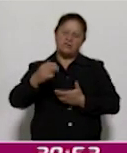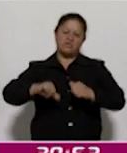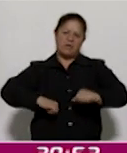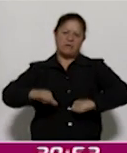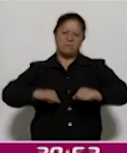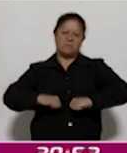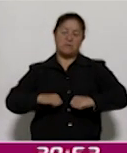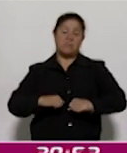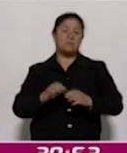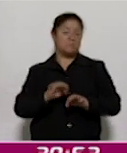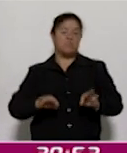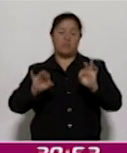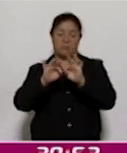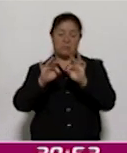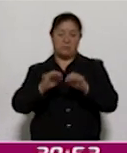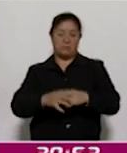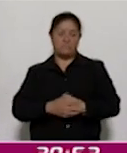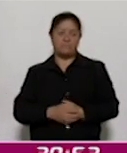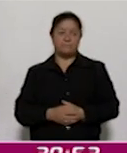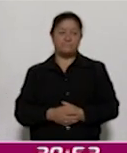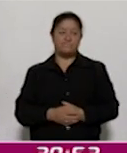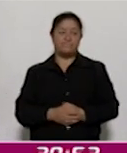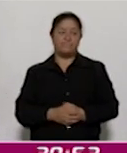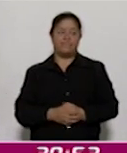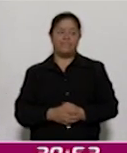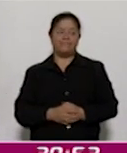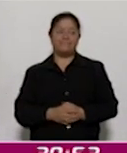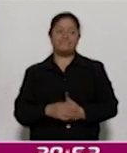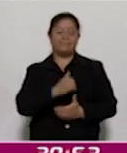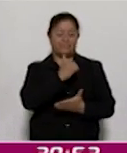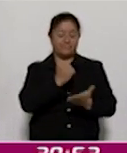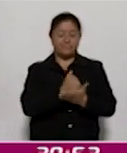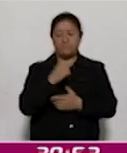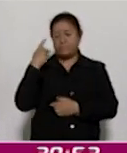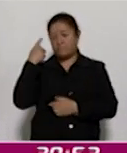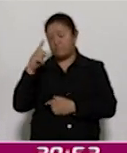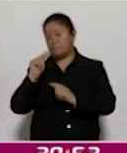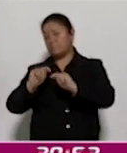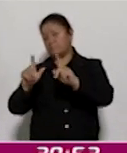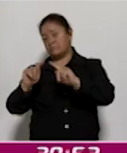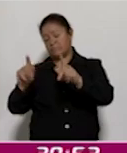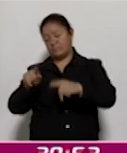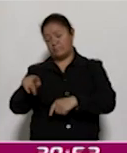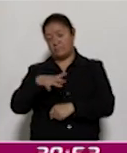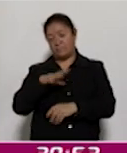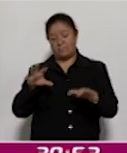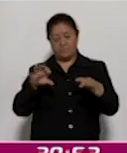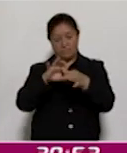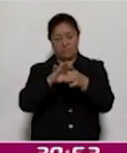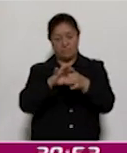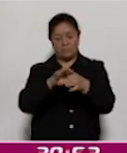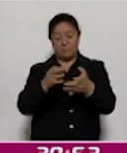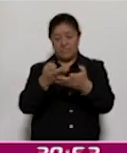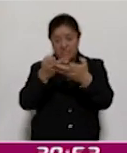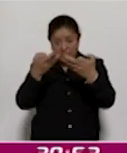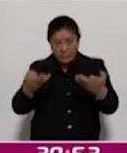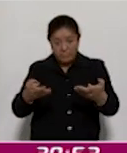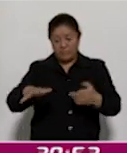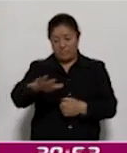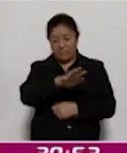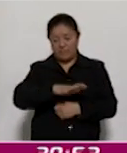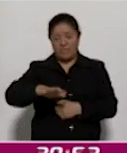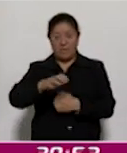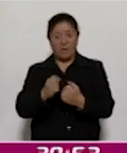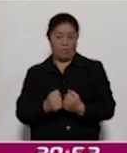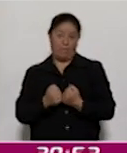significativo, un evento muy importante. La ciudad de Puebla y la ciudad de Tlaxcala tienen una relación territorial muy